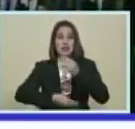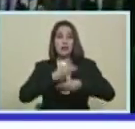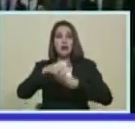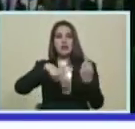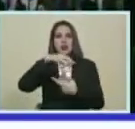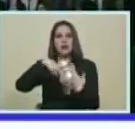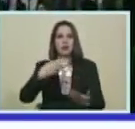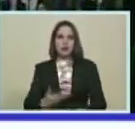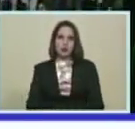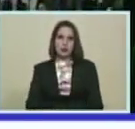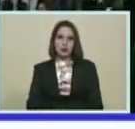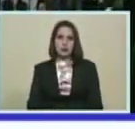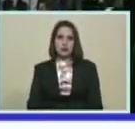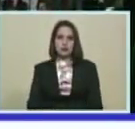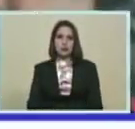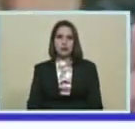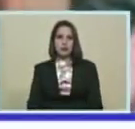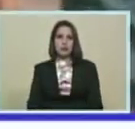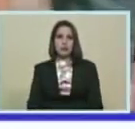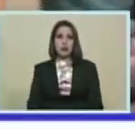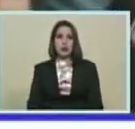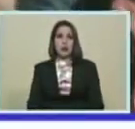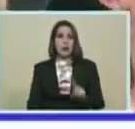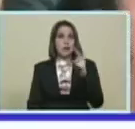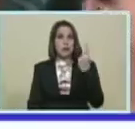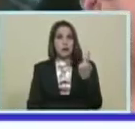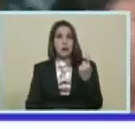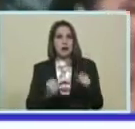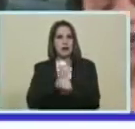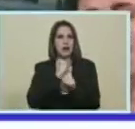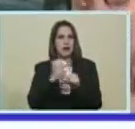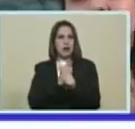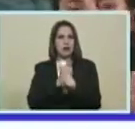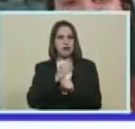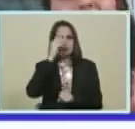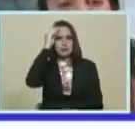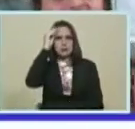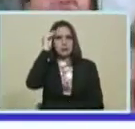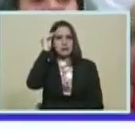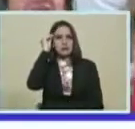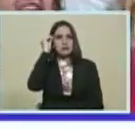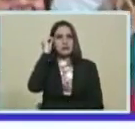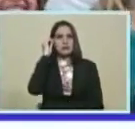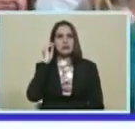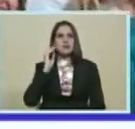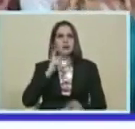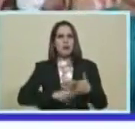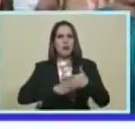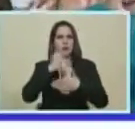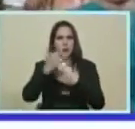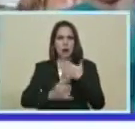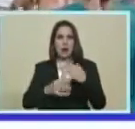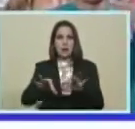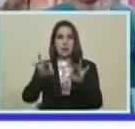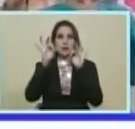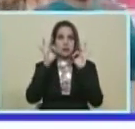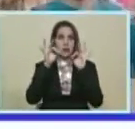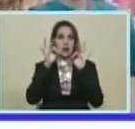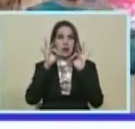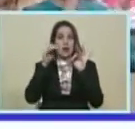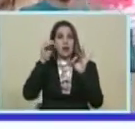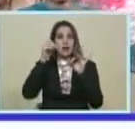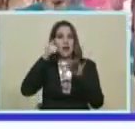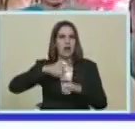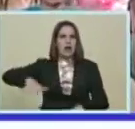revolución Chamba juvenil Estamos avanzando Yo le he pedido Un plan especial Chamba juvenil Del